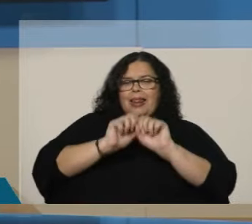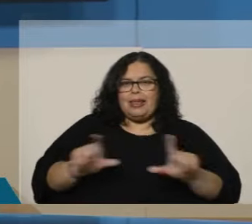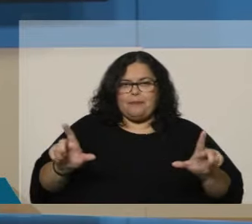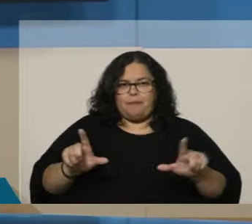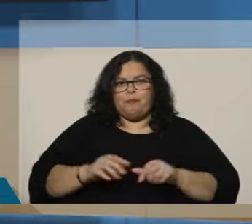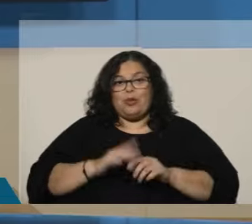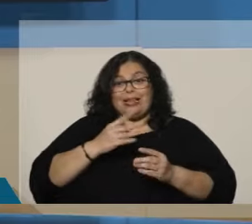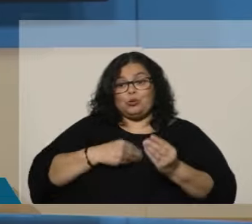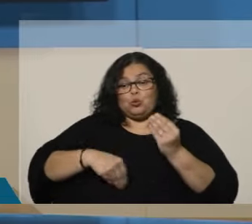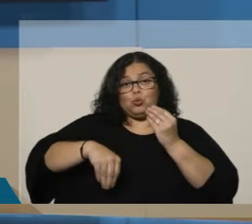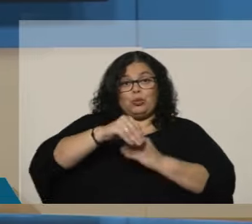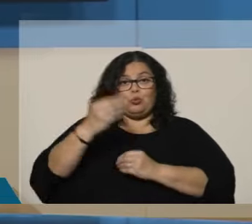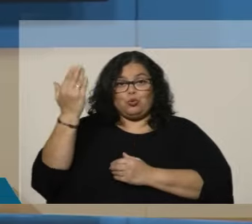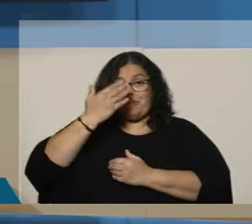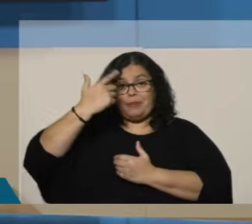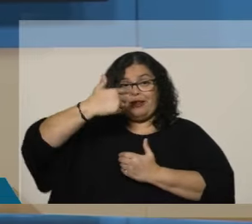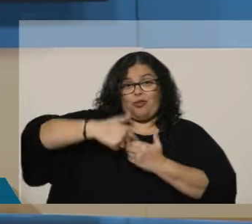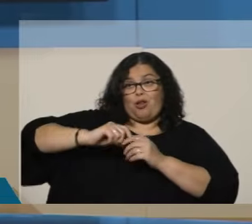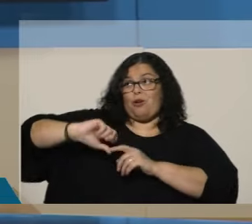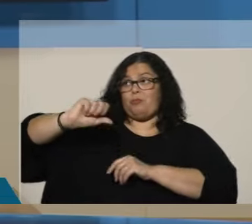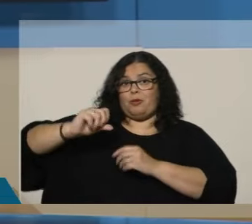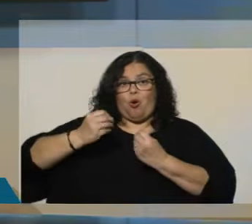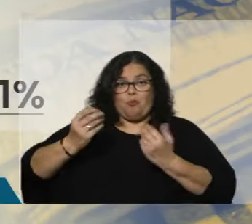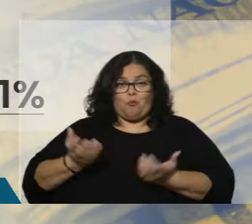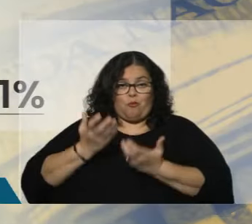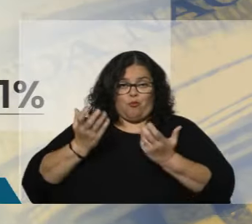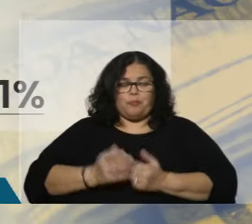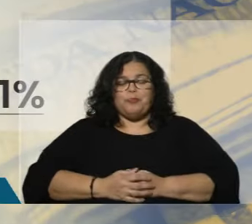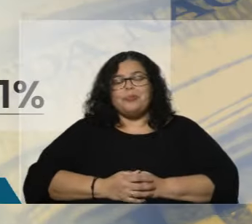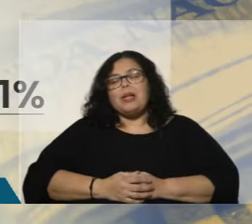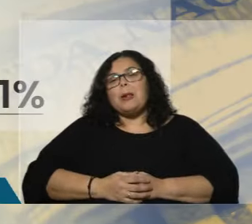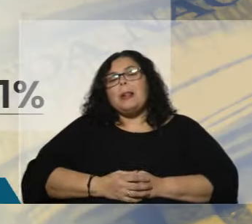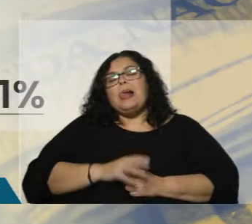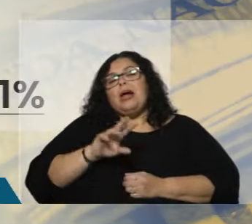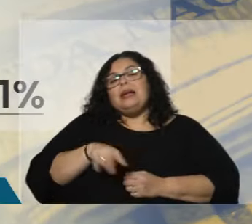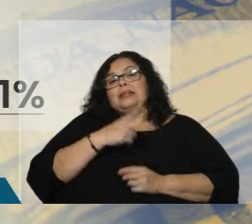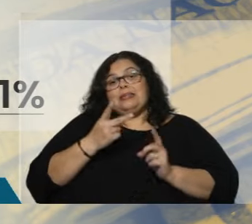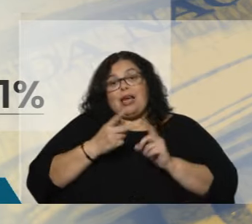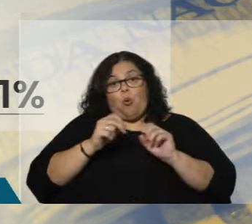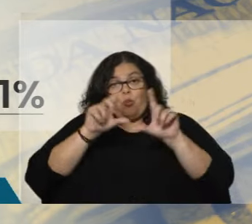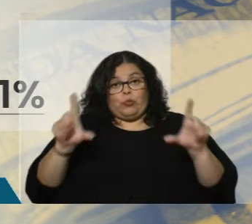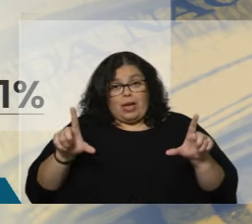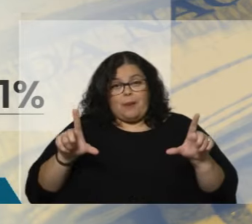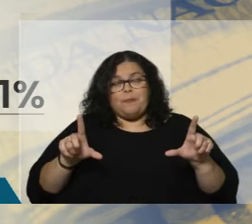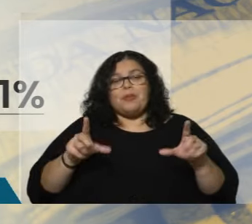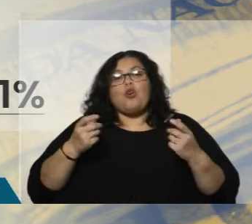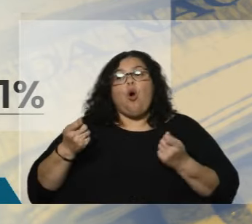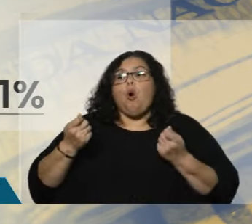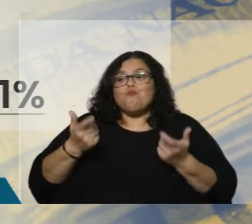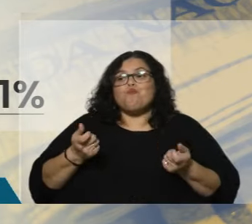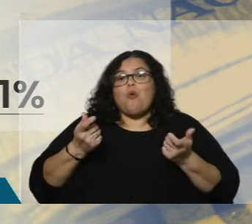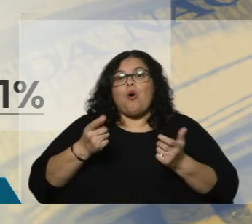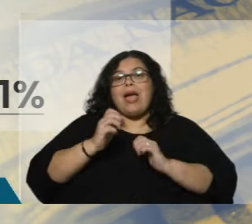térmica fósil. Con estas condicionantes, pasemos a la segunda placa. A ver el abastecimiento de energía en el pasado año.